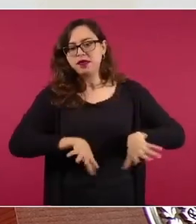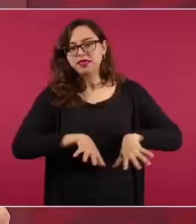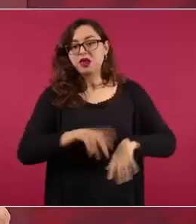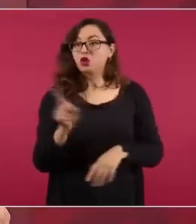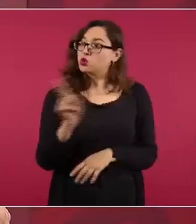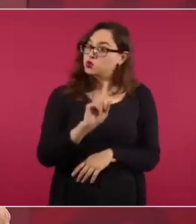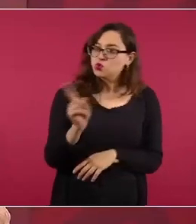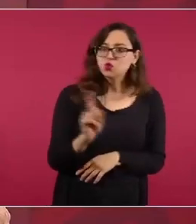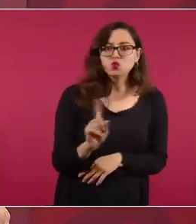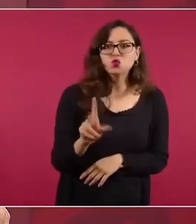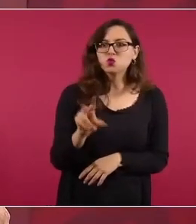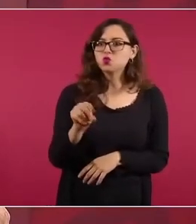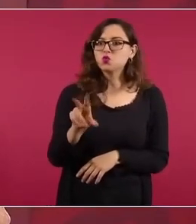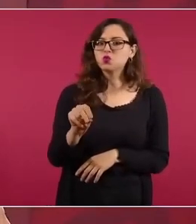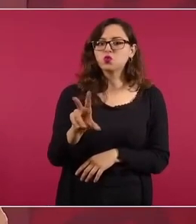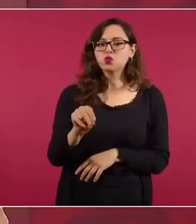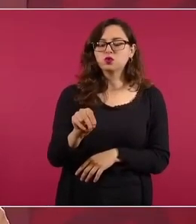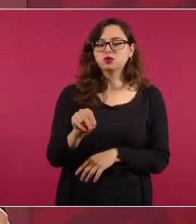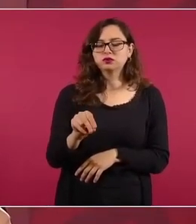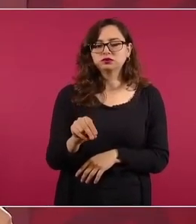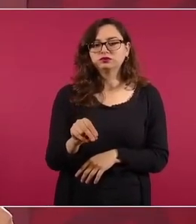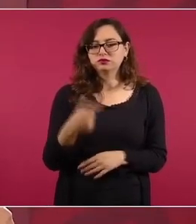y hay una parte que a ver si